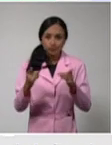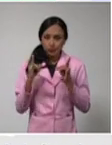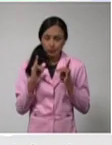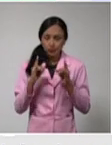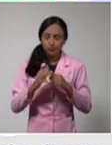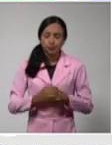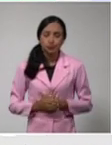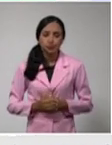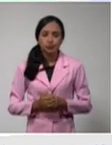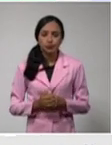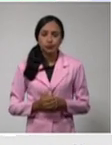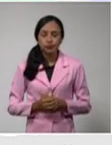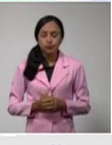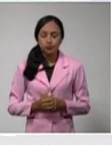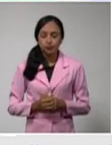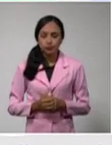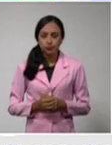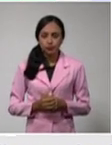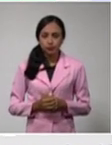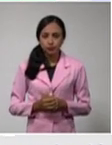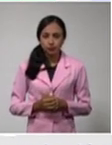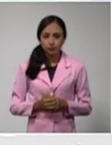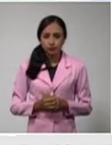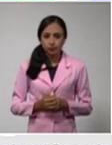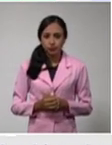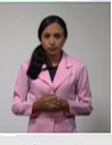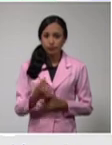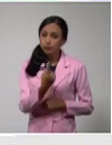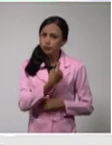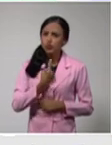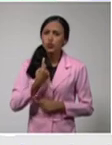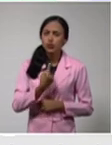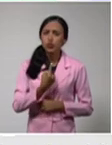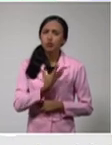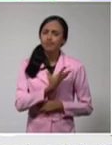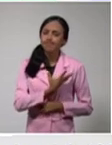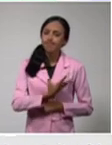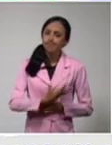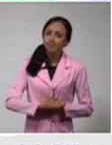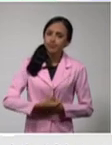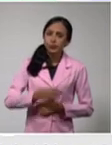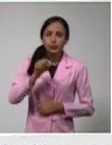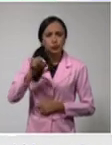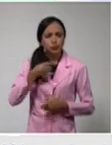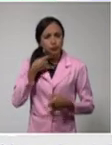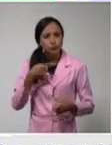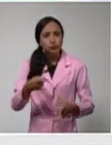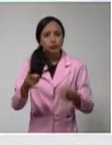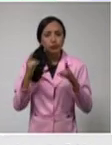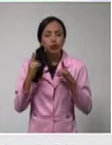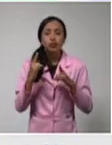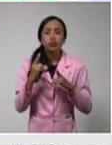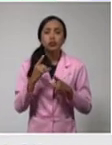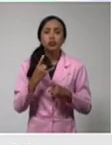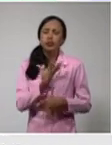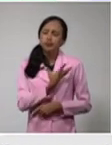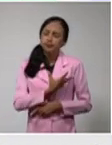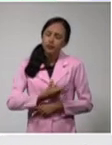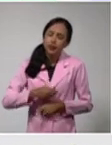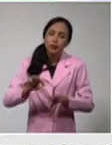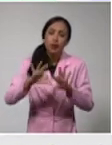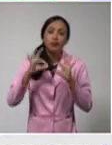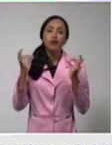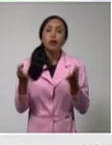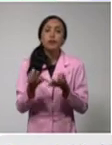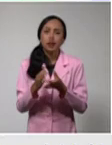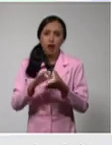maniobras aplicadas. Lamentamos mucho este fallecimiento, damos las condolencias a sus familiares y a sus amistades.